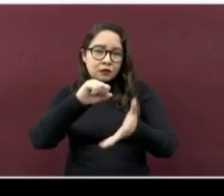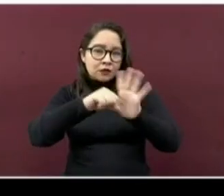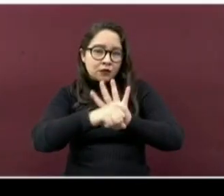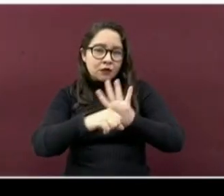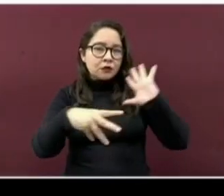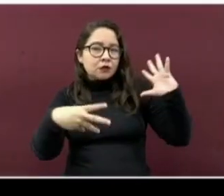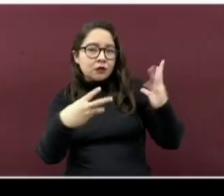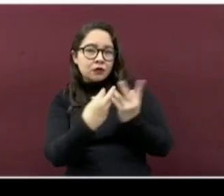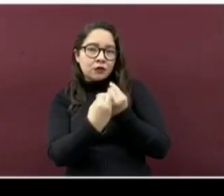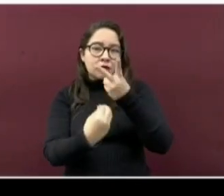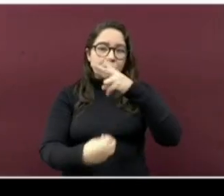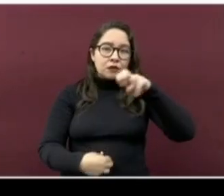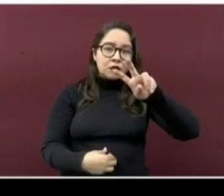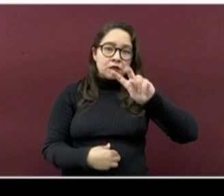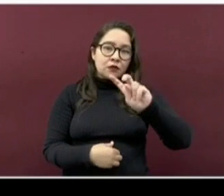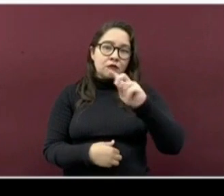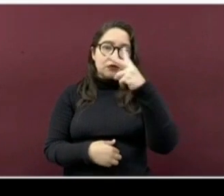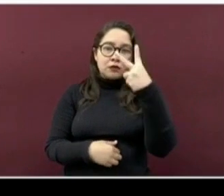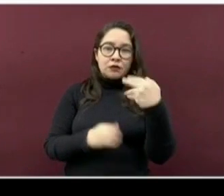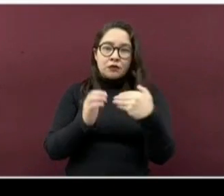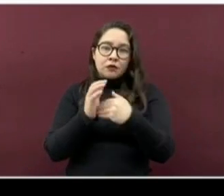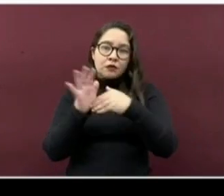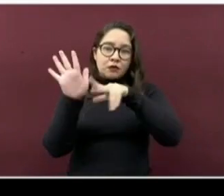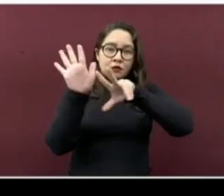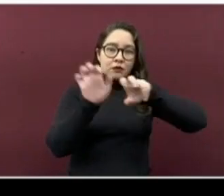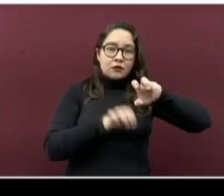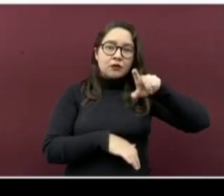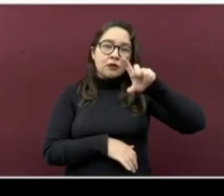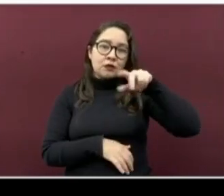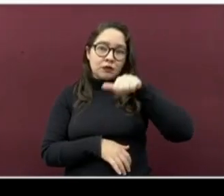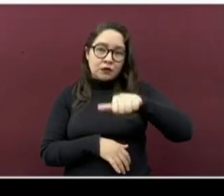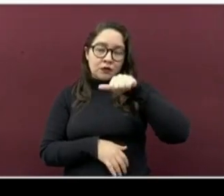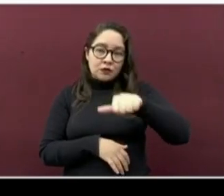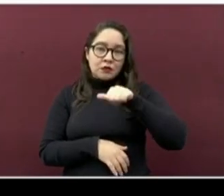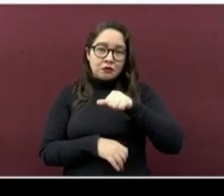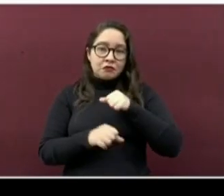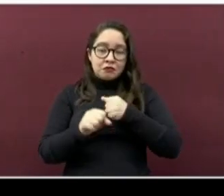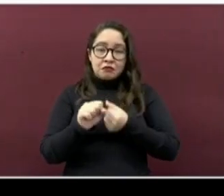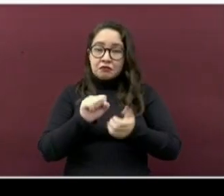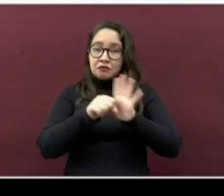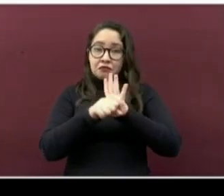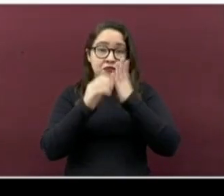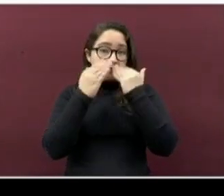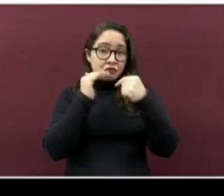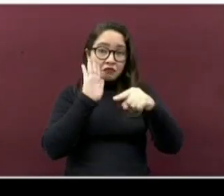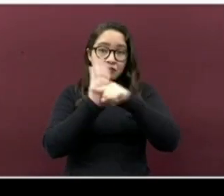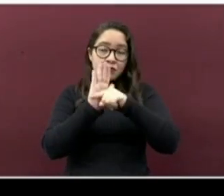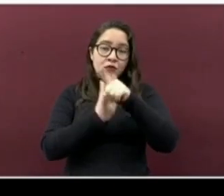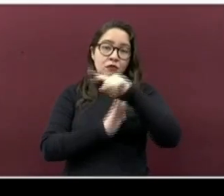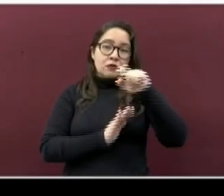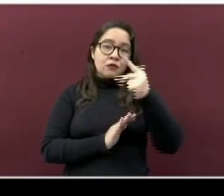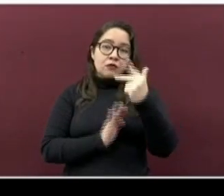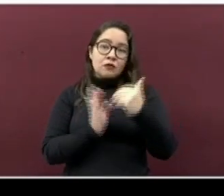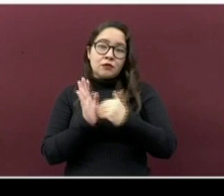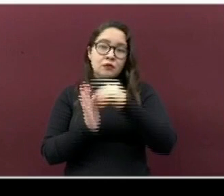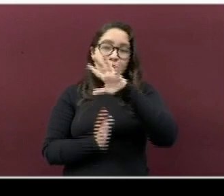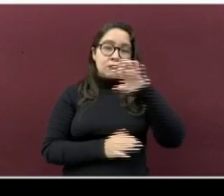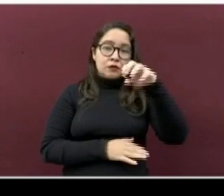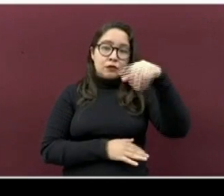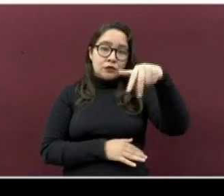Suman 232,816, negativos 108,503,